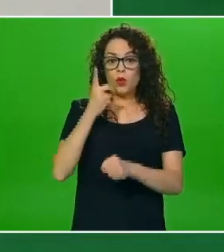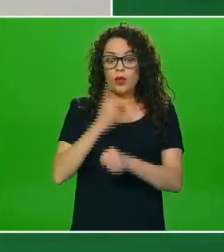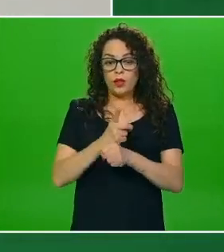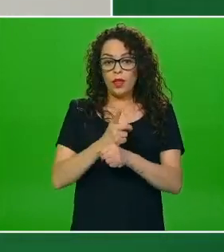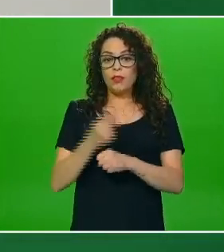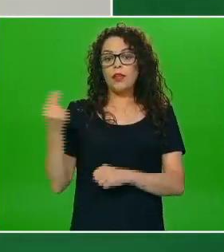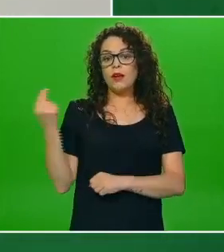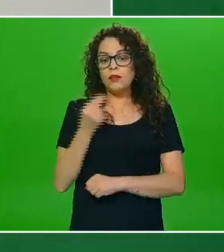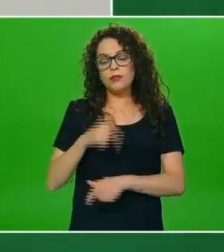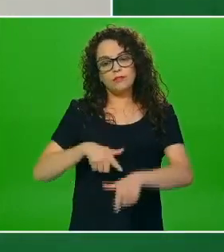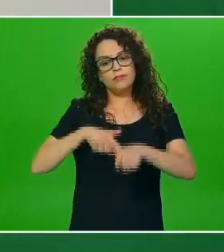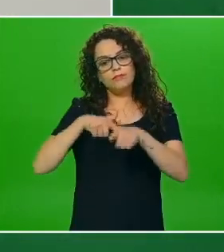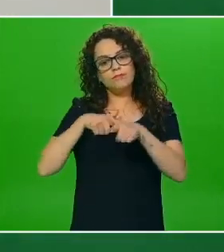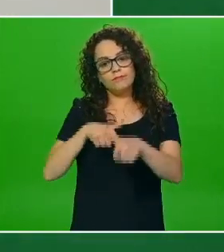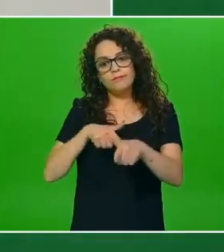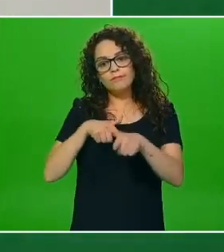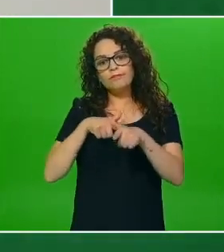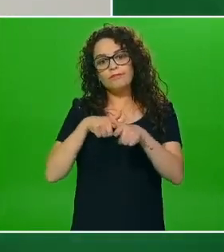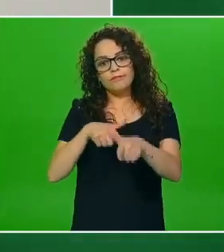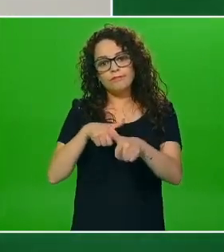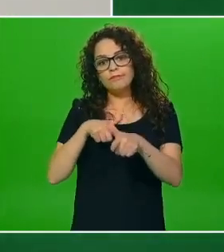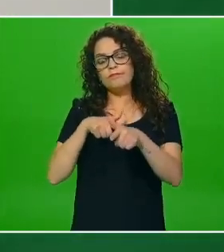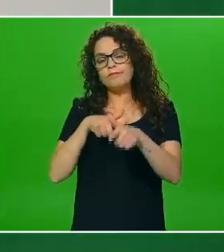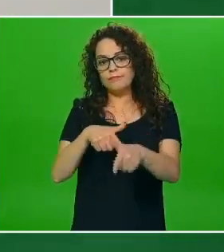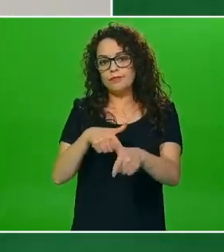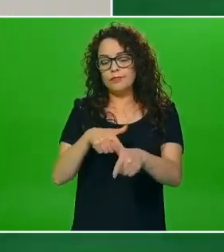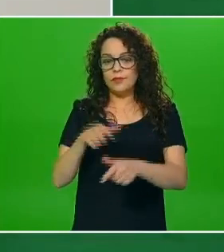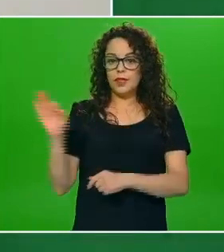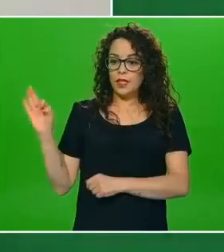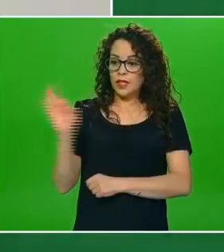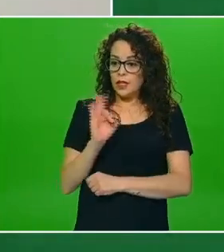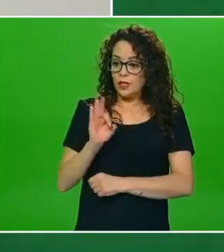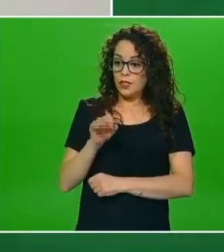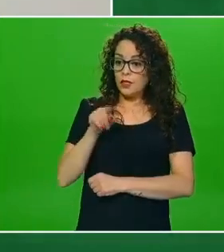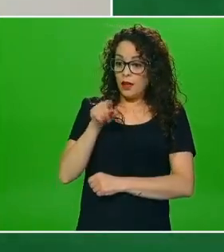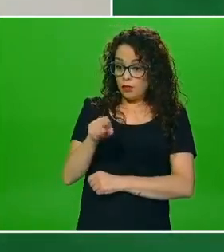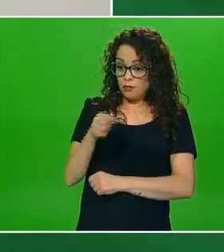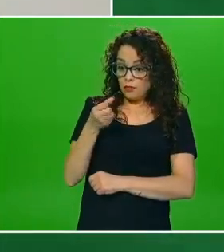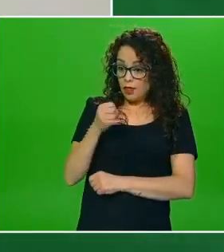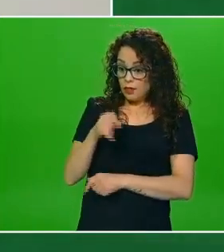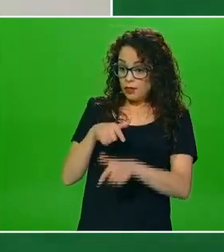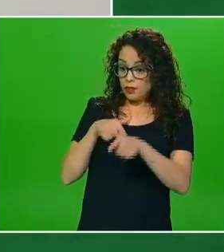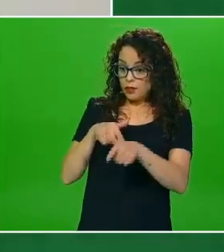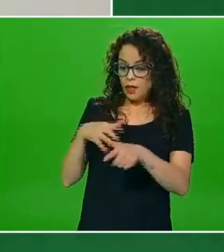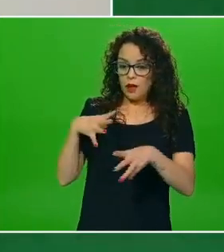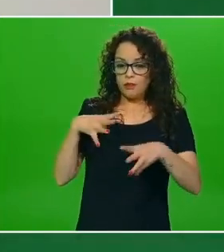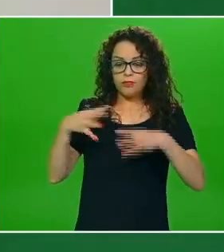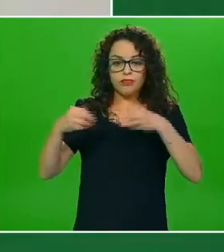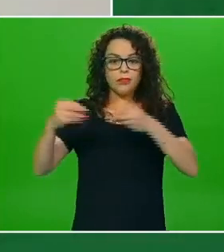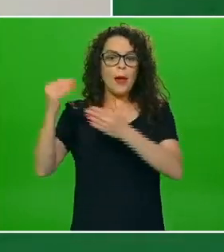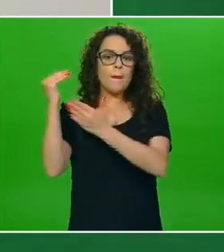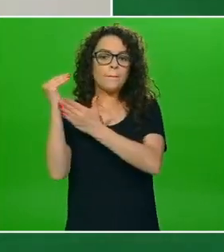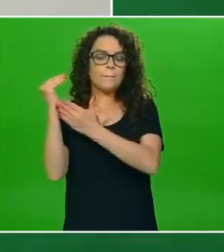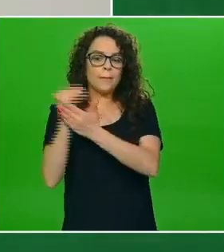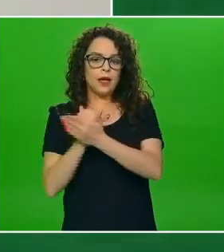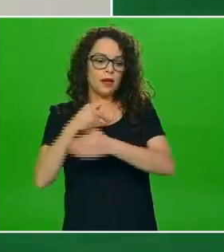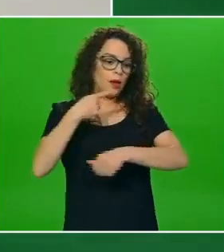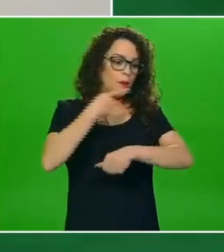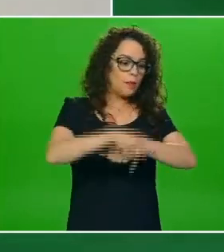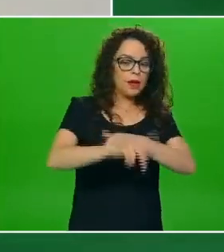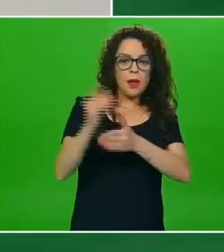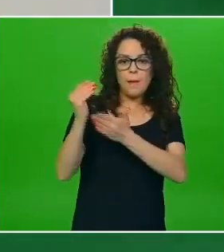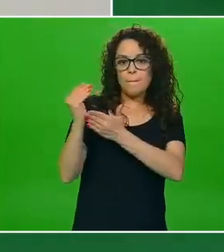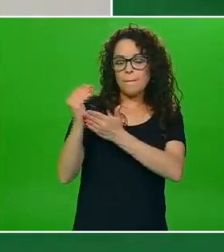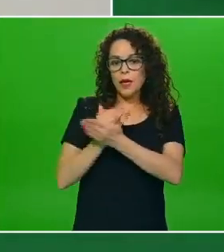mantenga si esto ocurre y entonces la transmisión disminuye y por lo tanto los riesgos disminuyen y el estado de